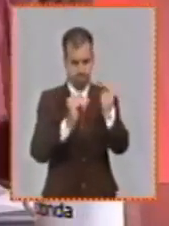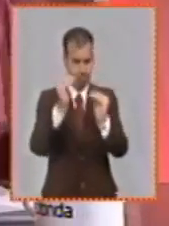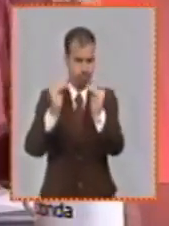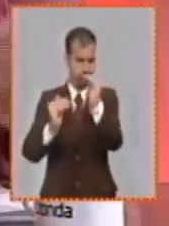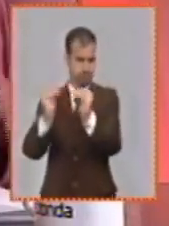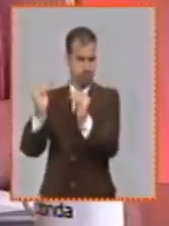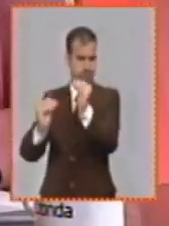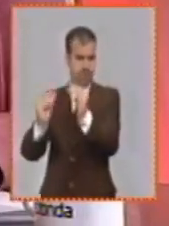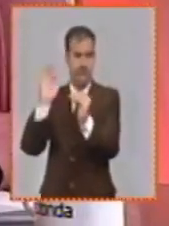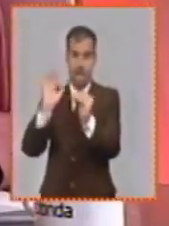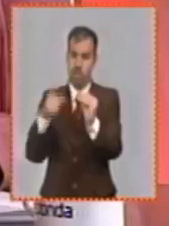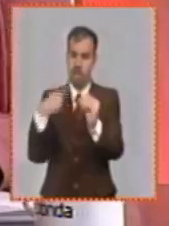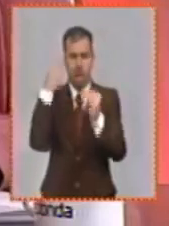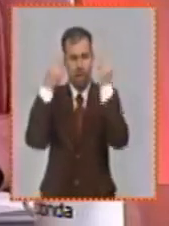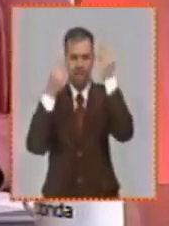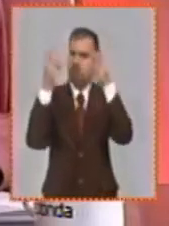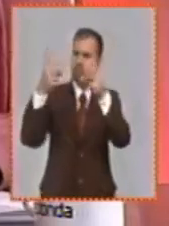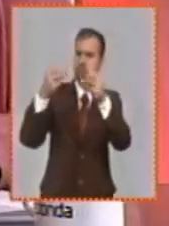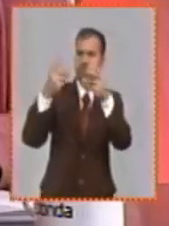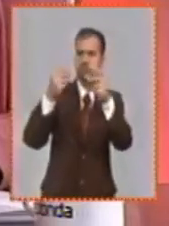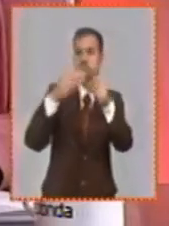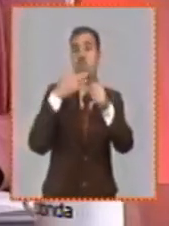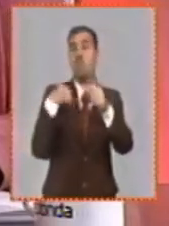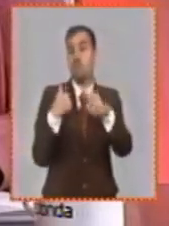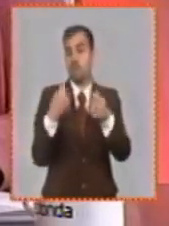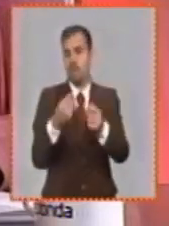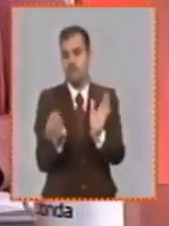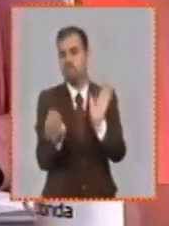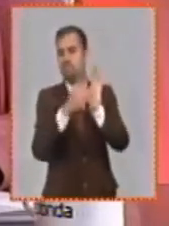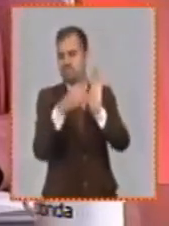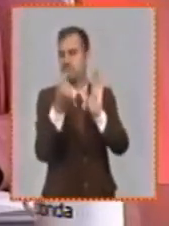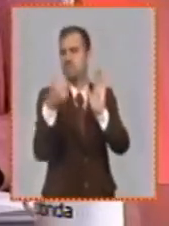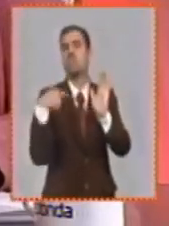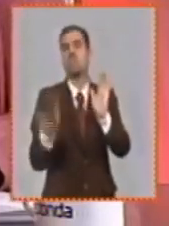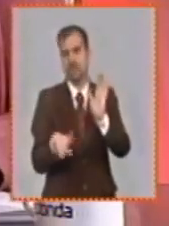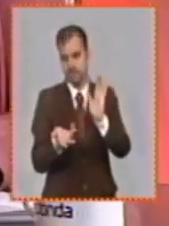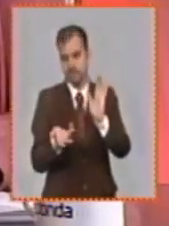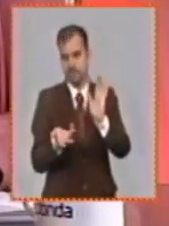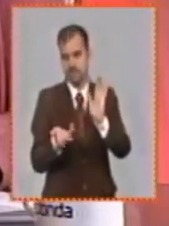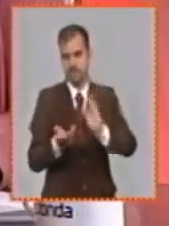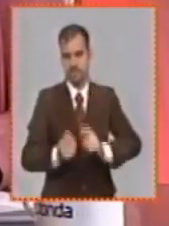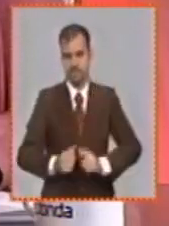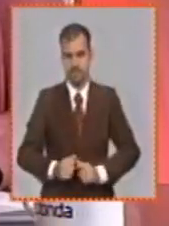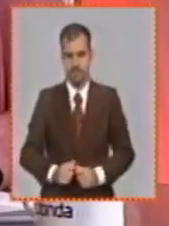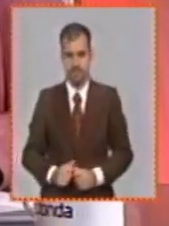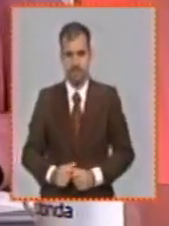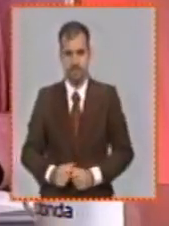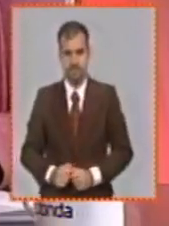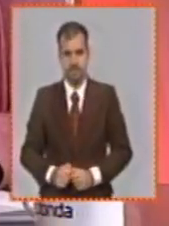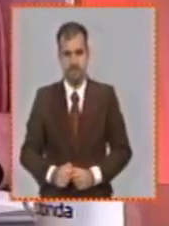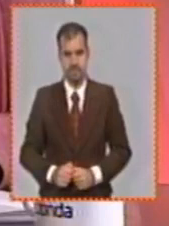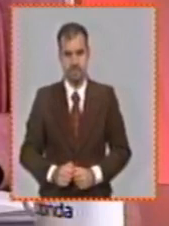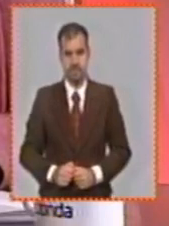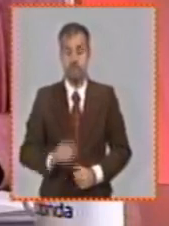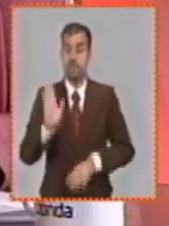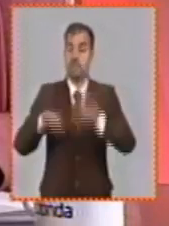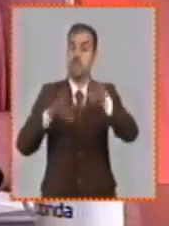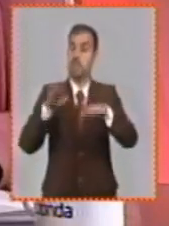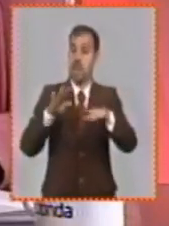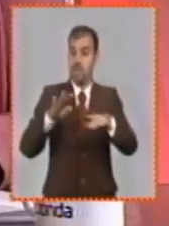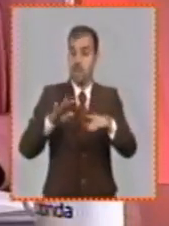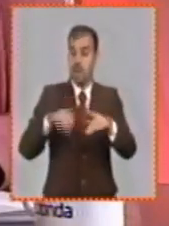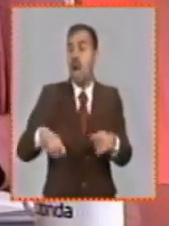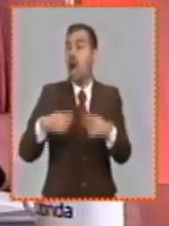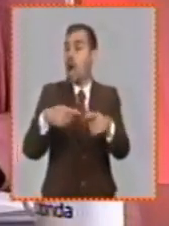puedan sacar los cálculos de cómo se deben mover en función de la capacidad de gastos que puede